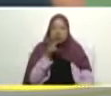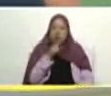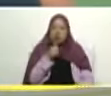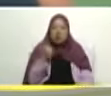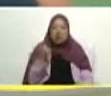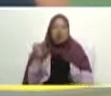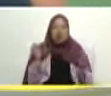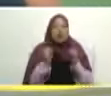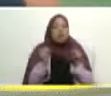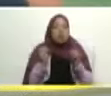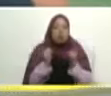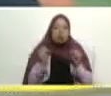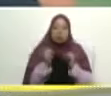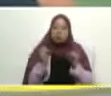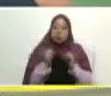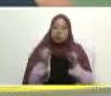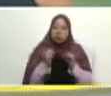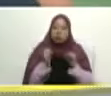Pacheco